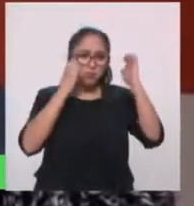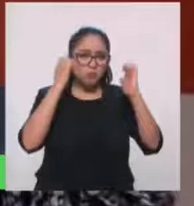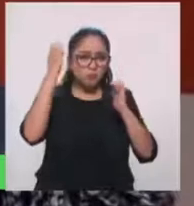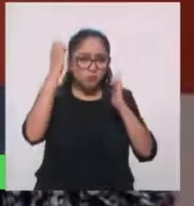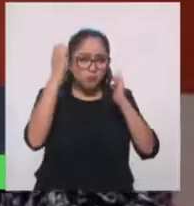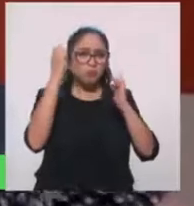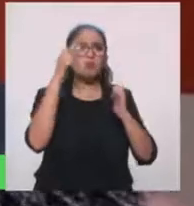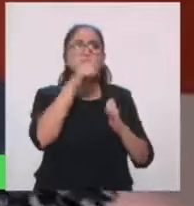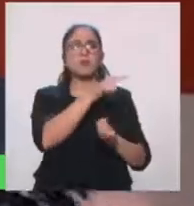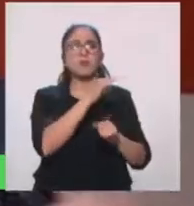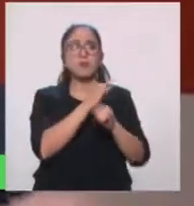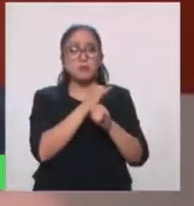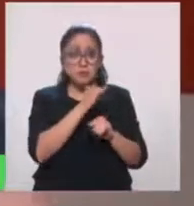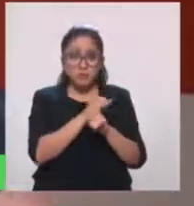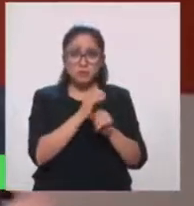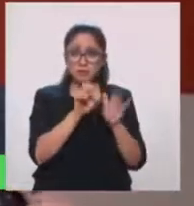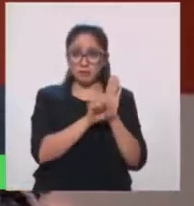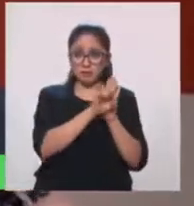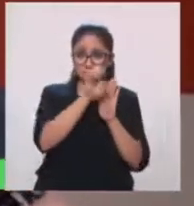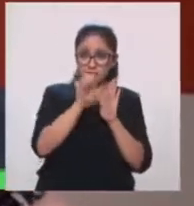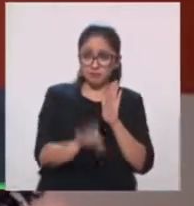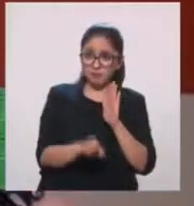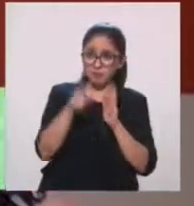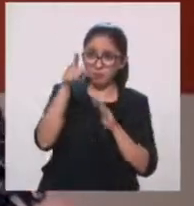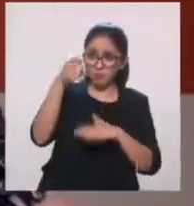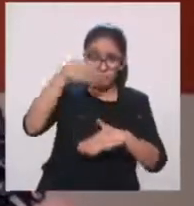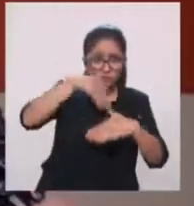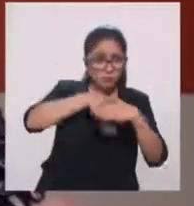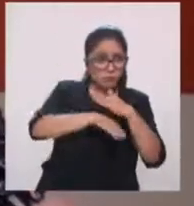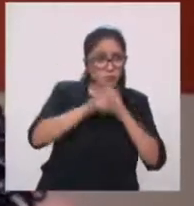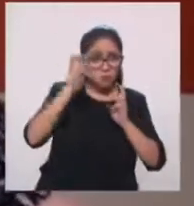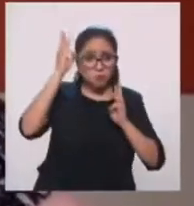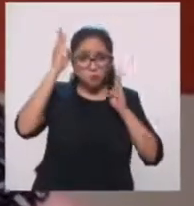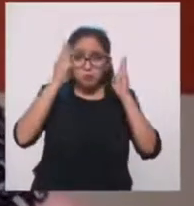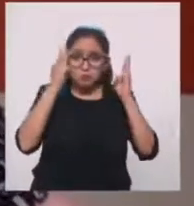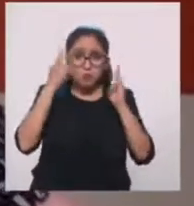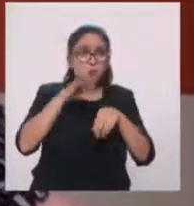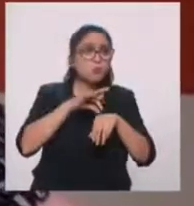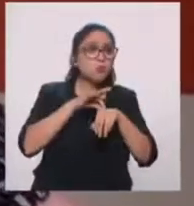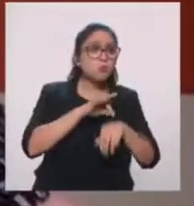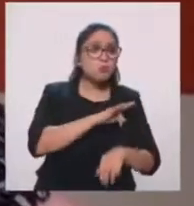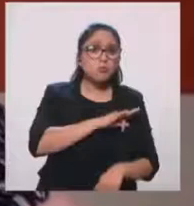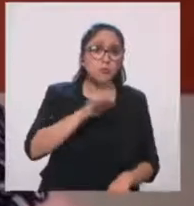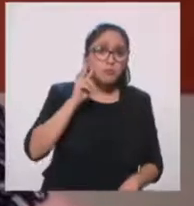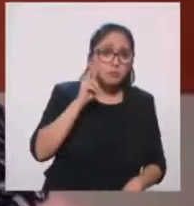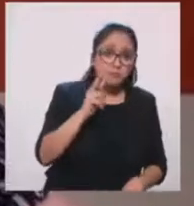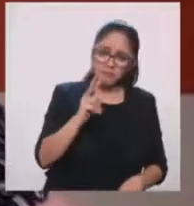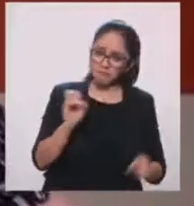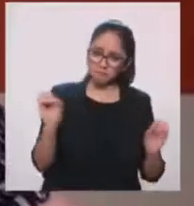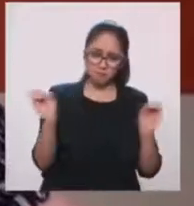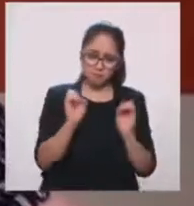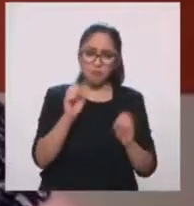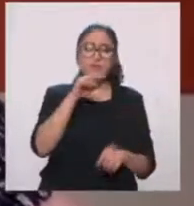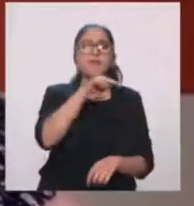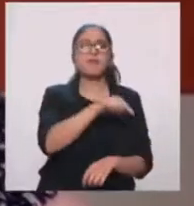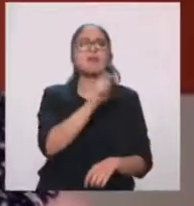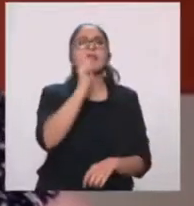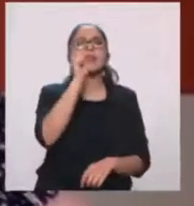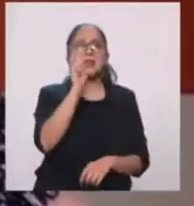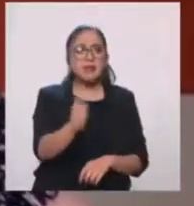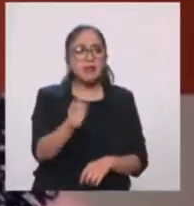es presencial ni en el museo ni en ninguno de los dos museos, pero es virtual y es permanente.